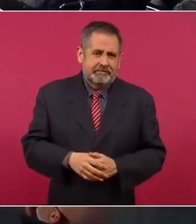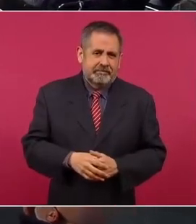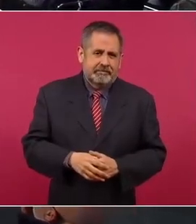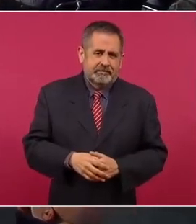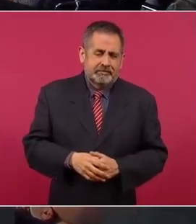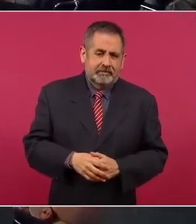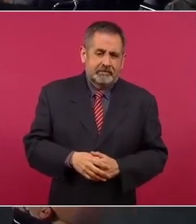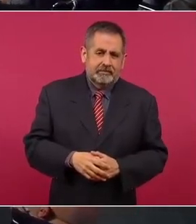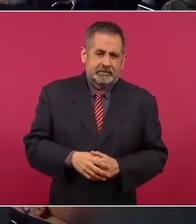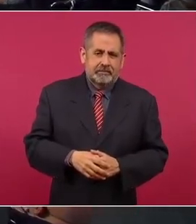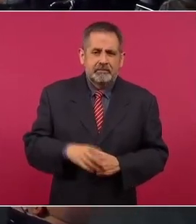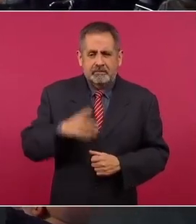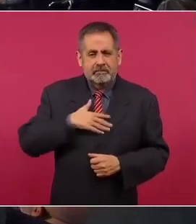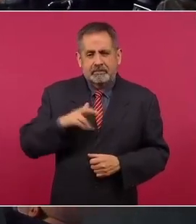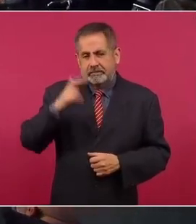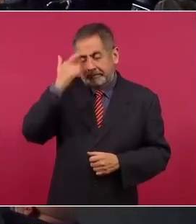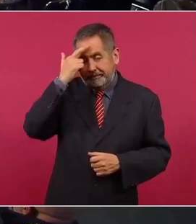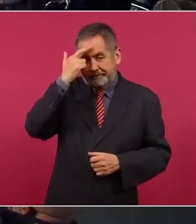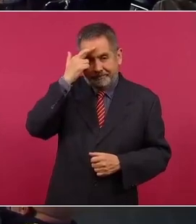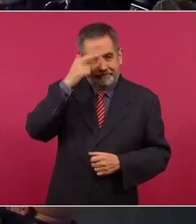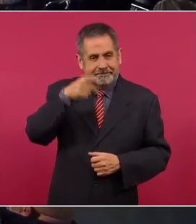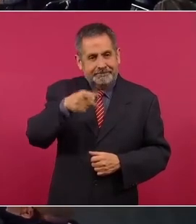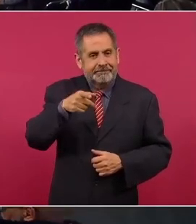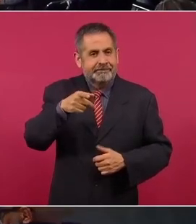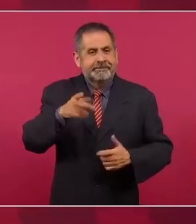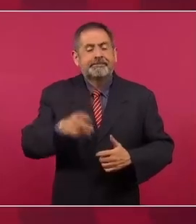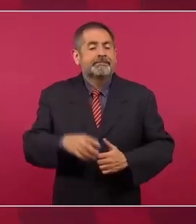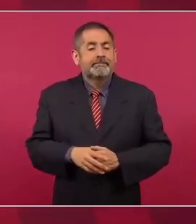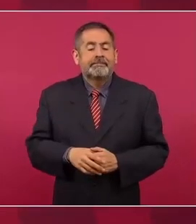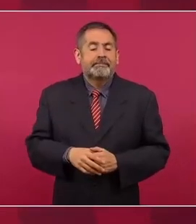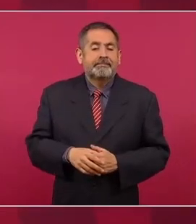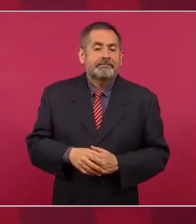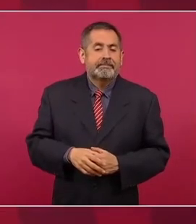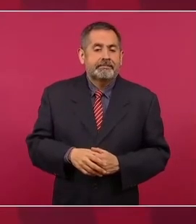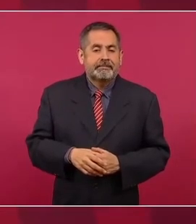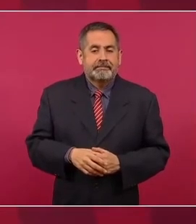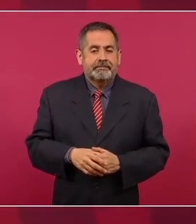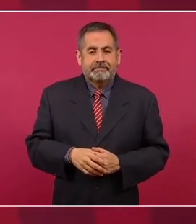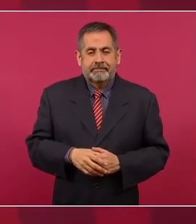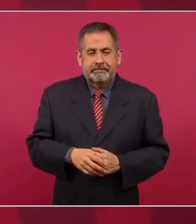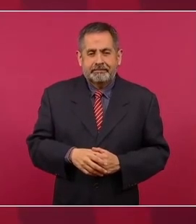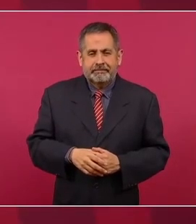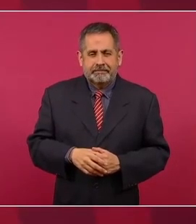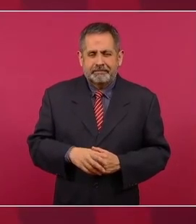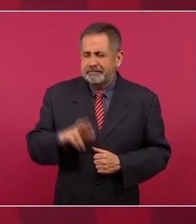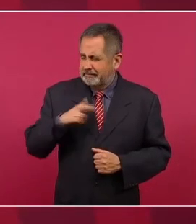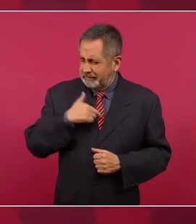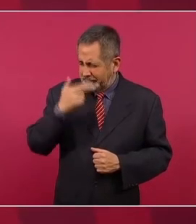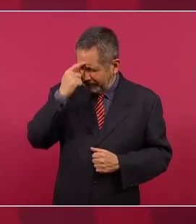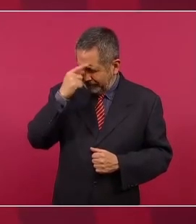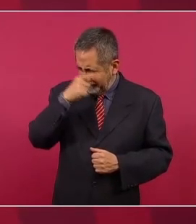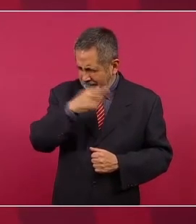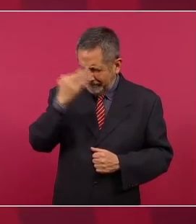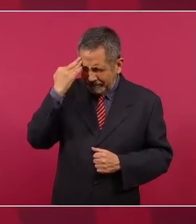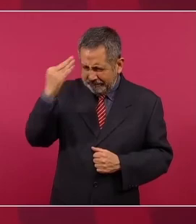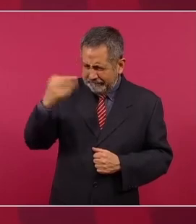Yo me acuerdo que creo que en la campaña